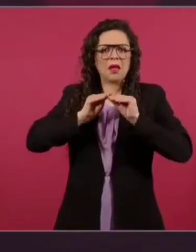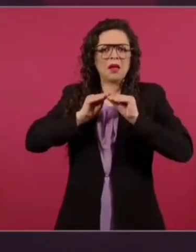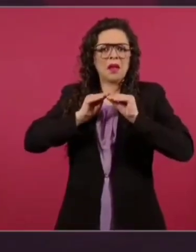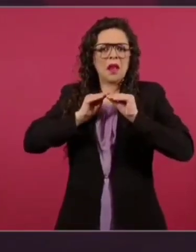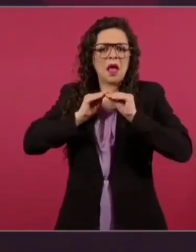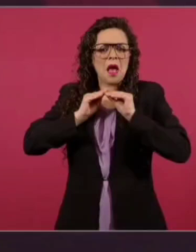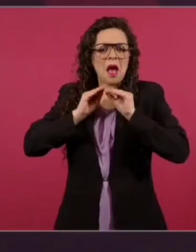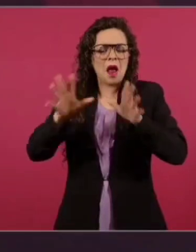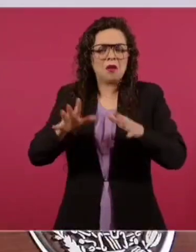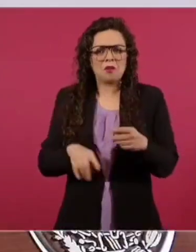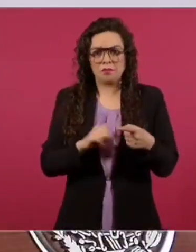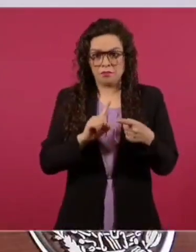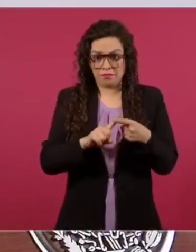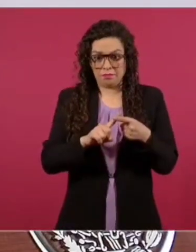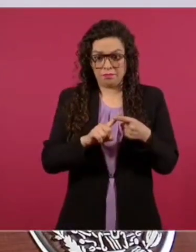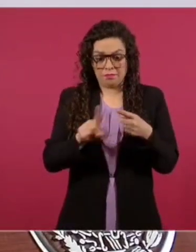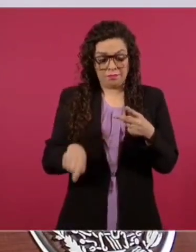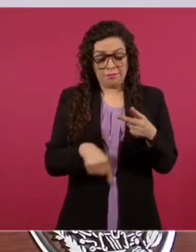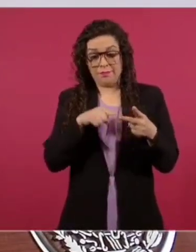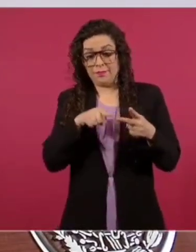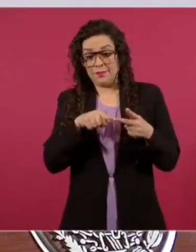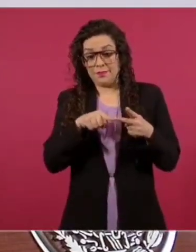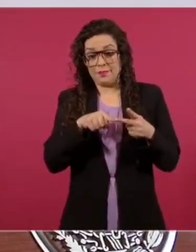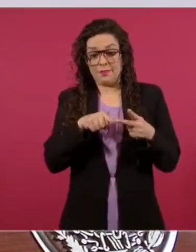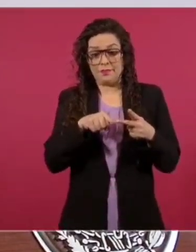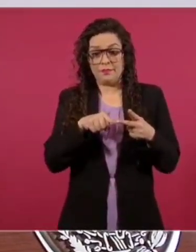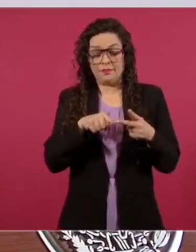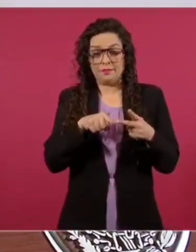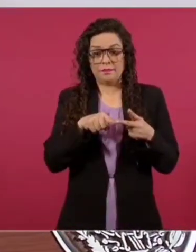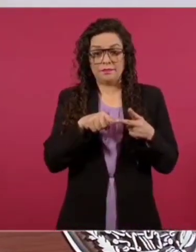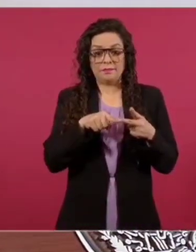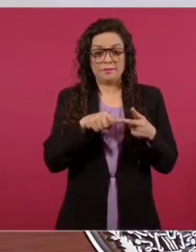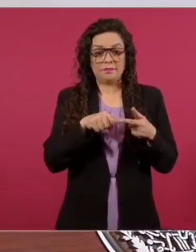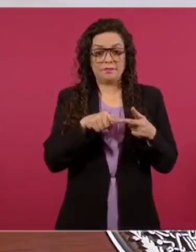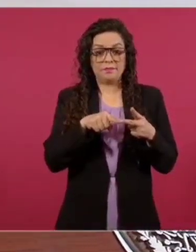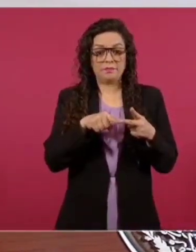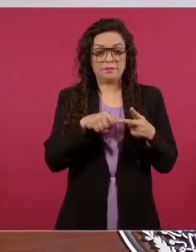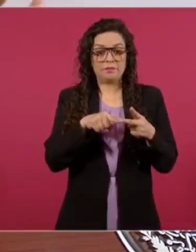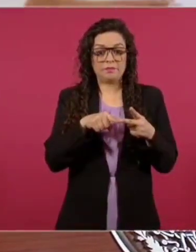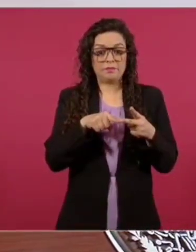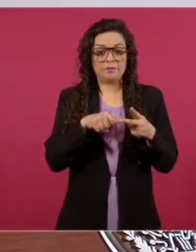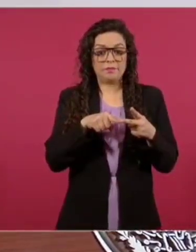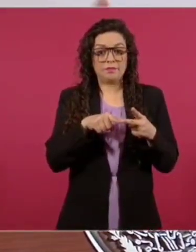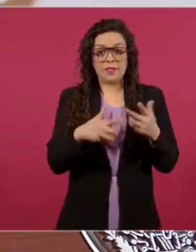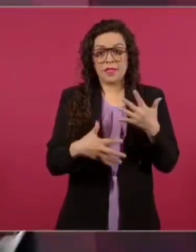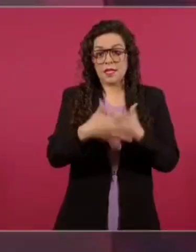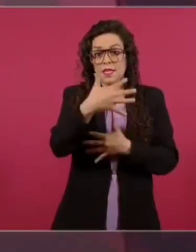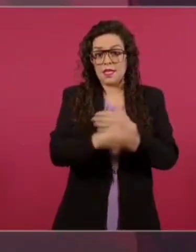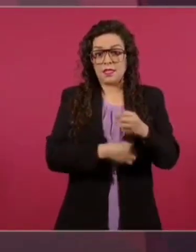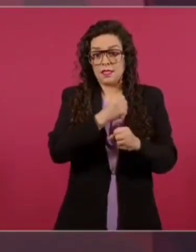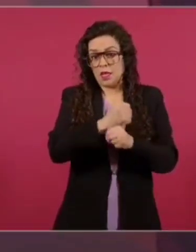No sólo es eso, sino que así se ha hecho en los últimos 15 años.